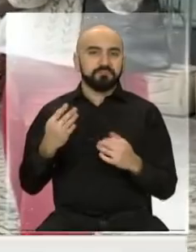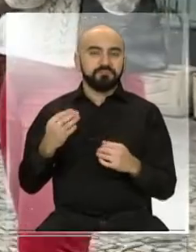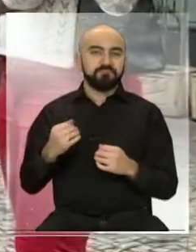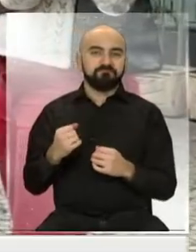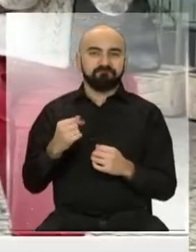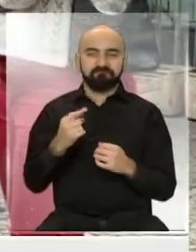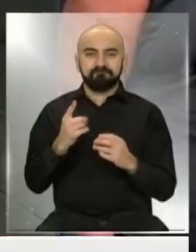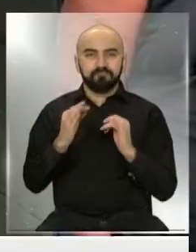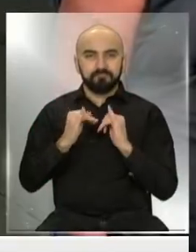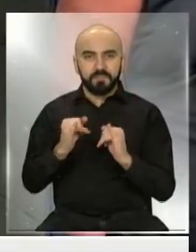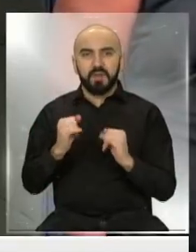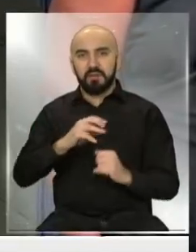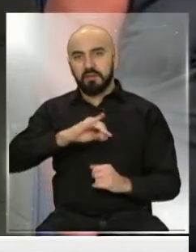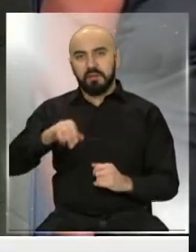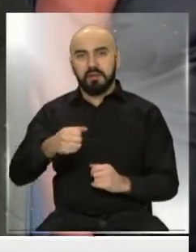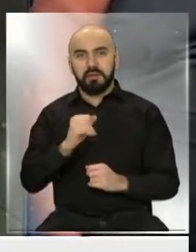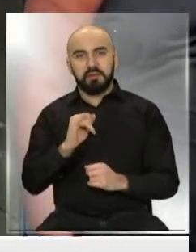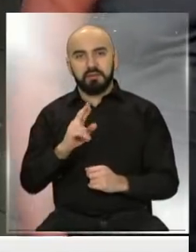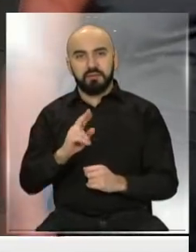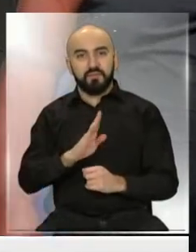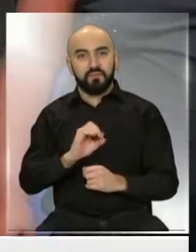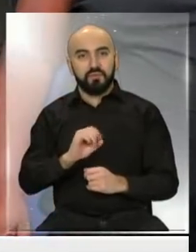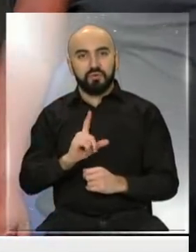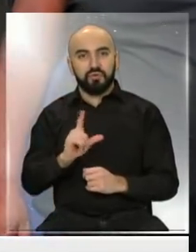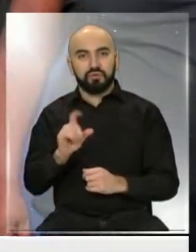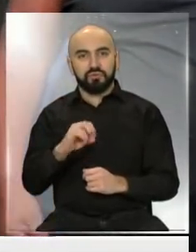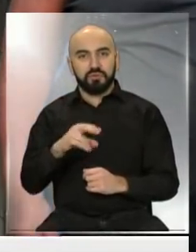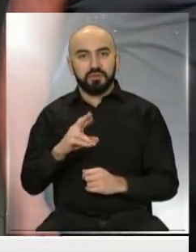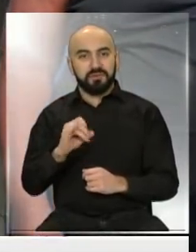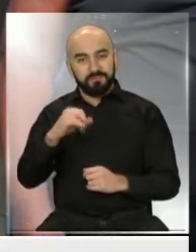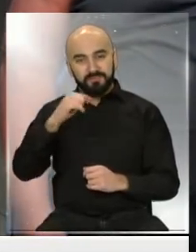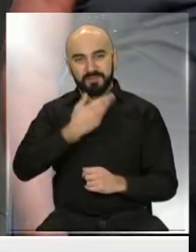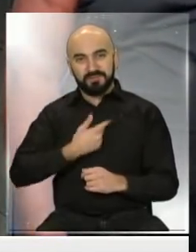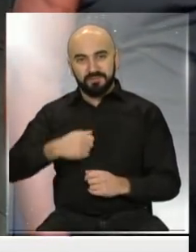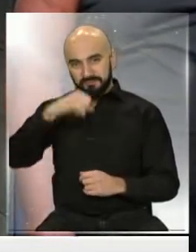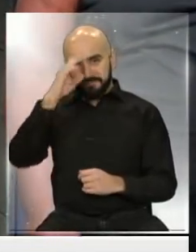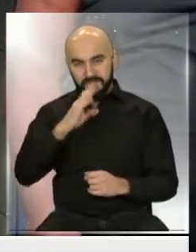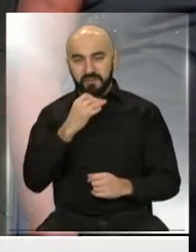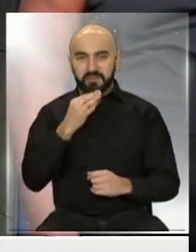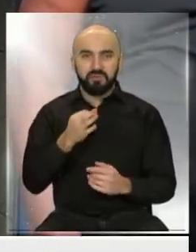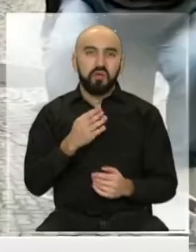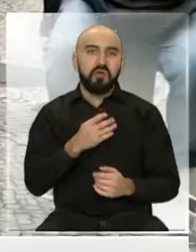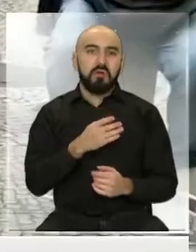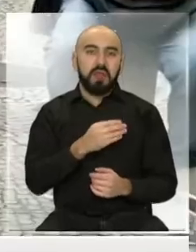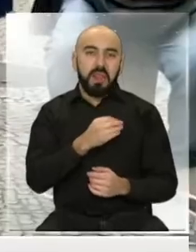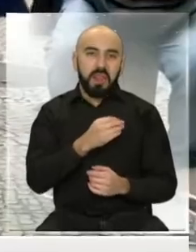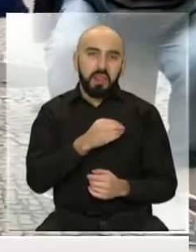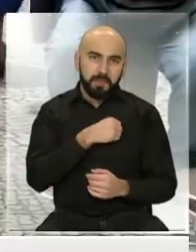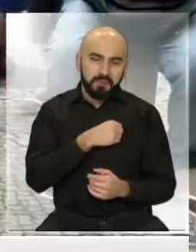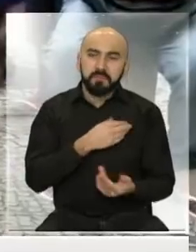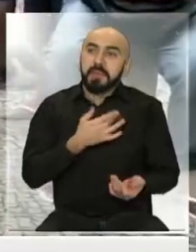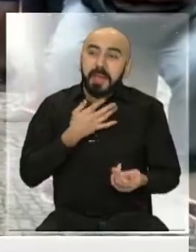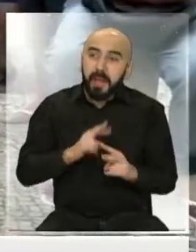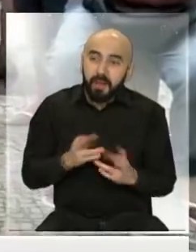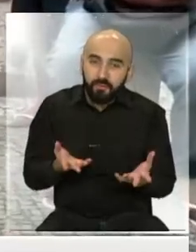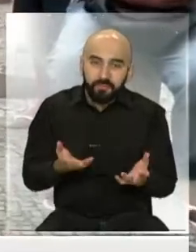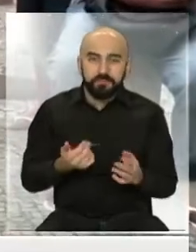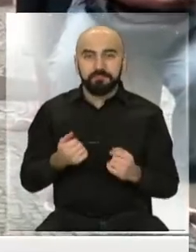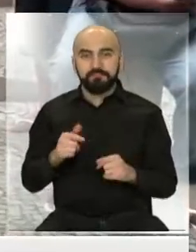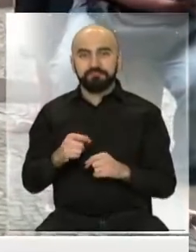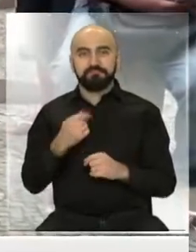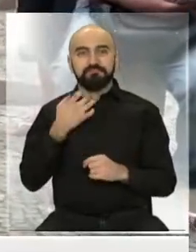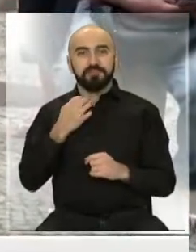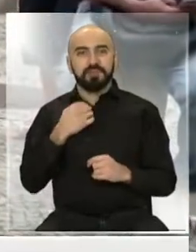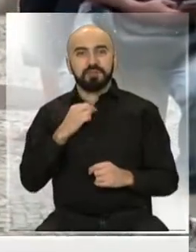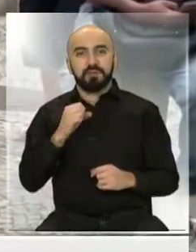el presidente Jair Bolsonaro al ser consultado por los periodistas. Dijo que lo lamentaba y agregó, ¿qué quieren que haga? Que su segundo